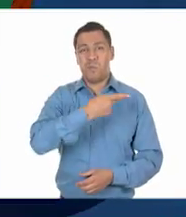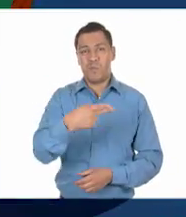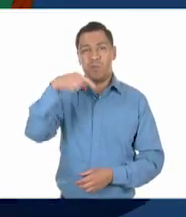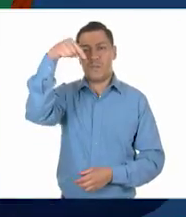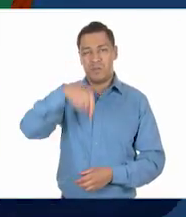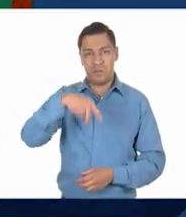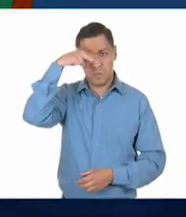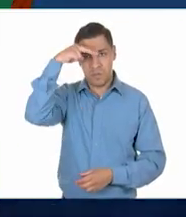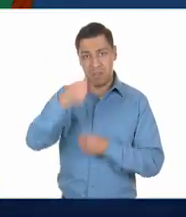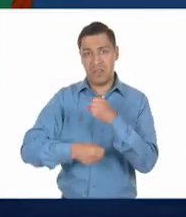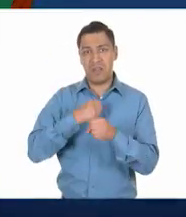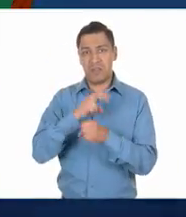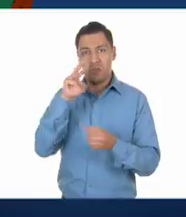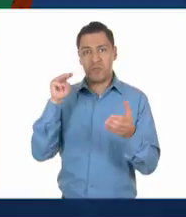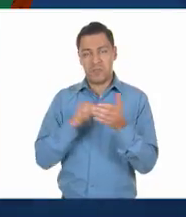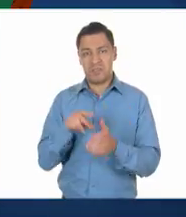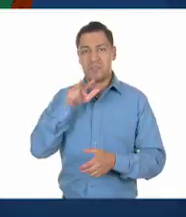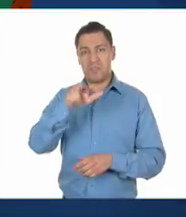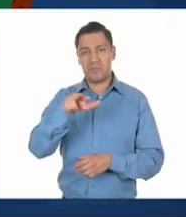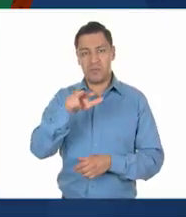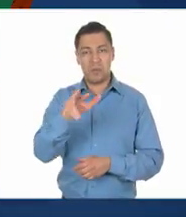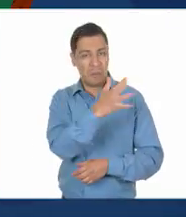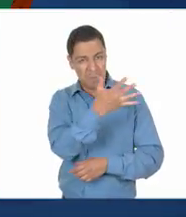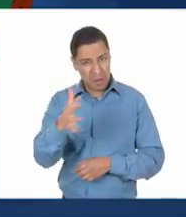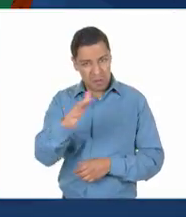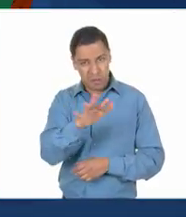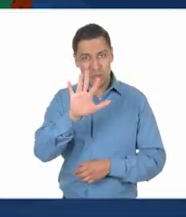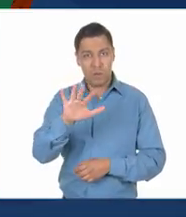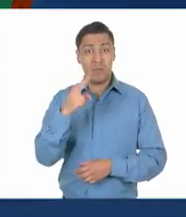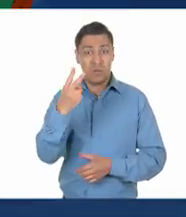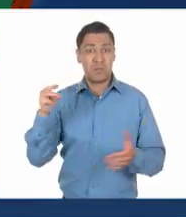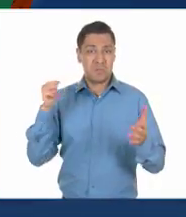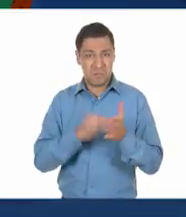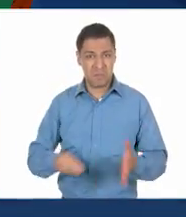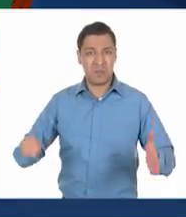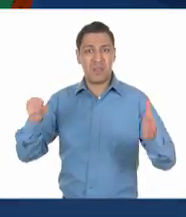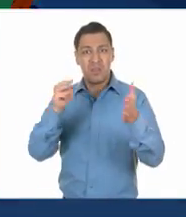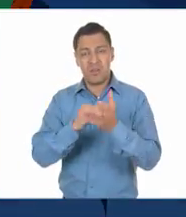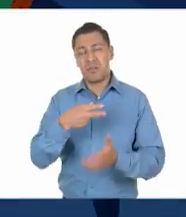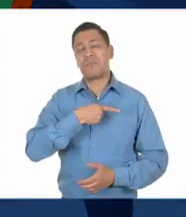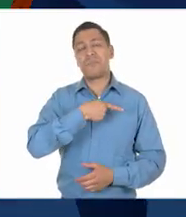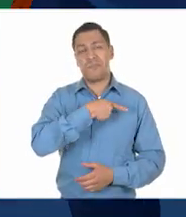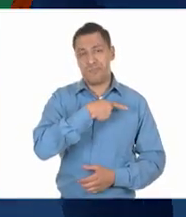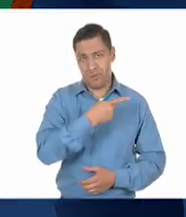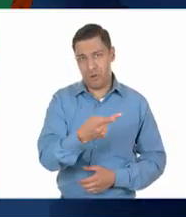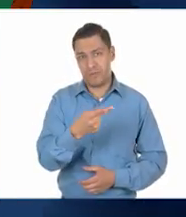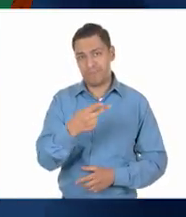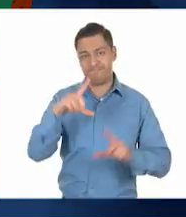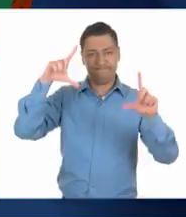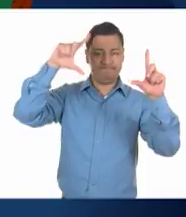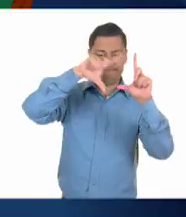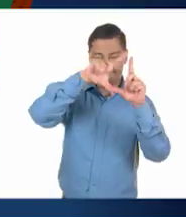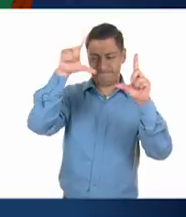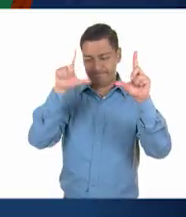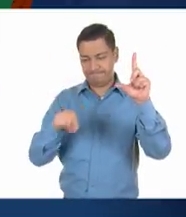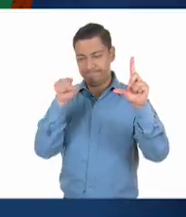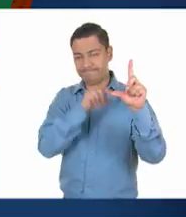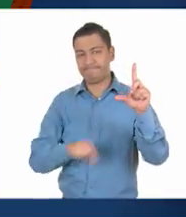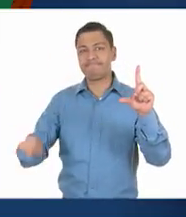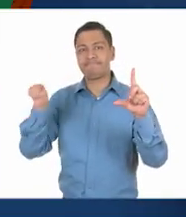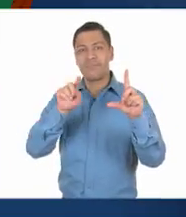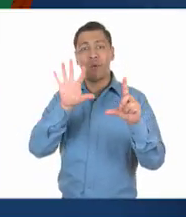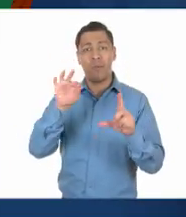Para 2018 había poco más de 52 millones de personas en situación de pobreza, que correspondía a 41